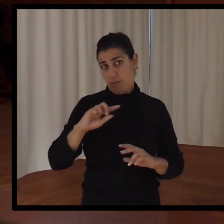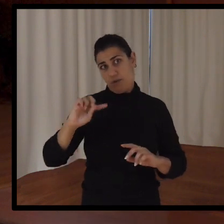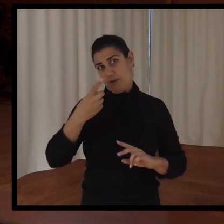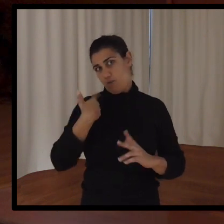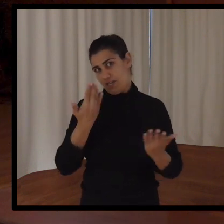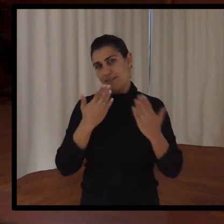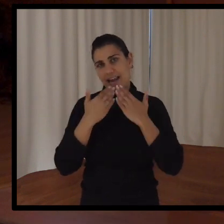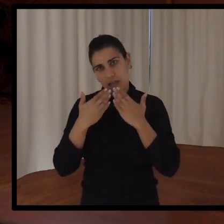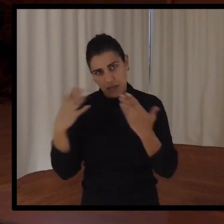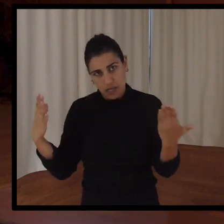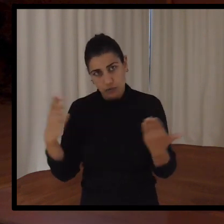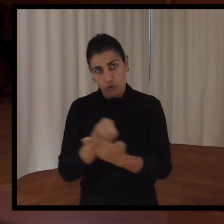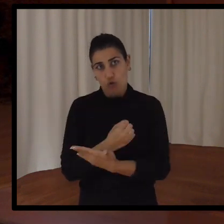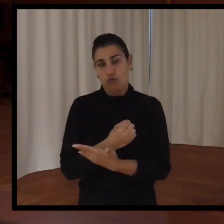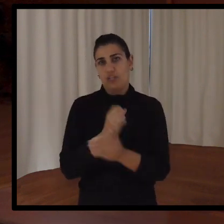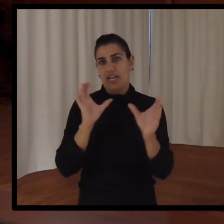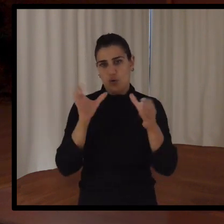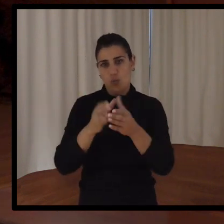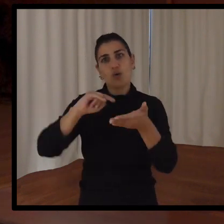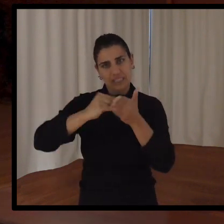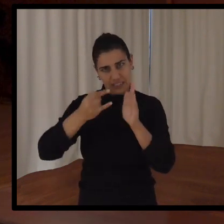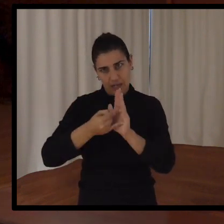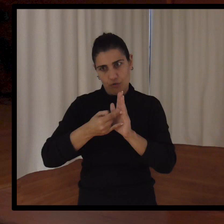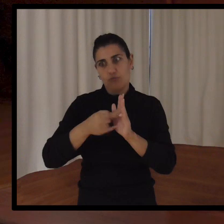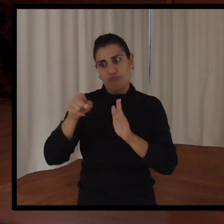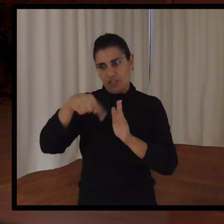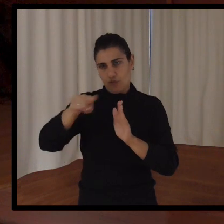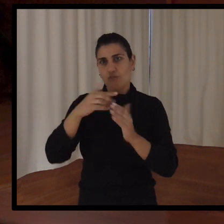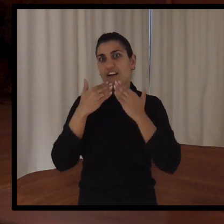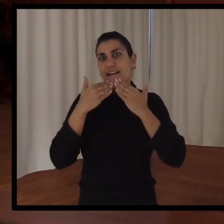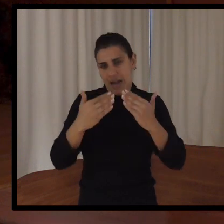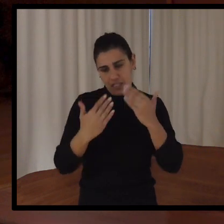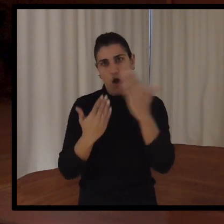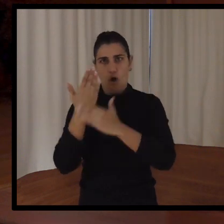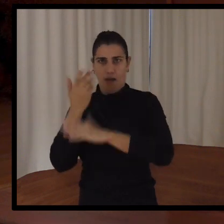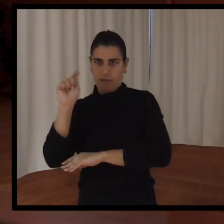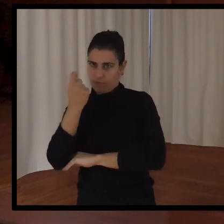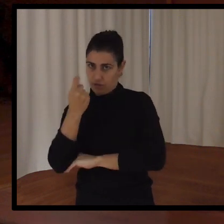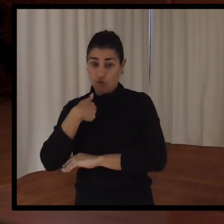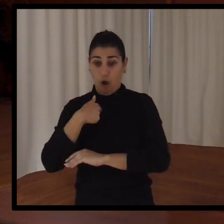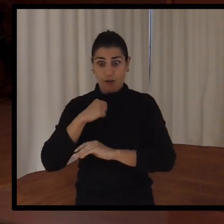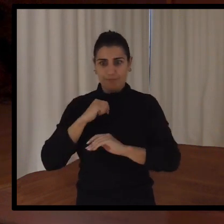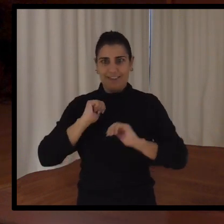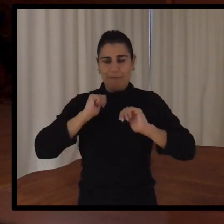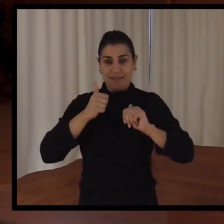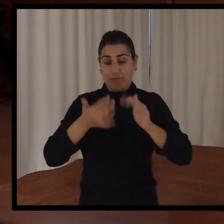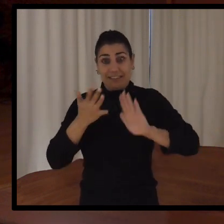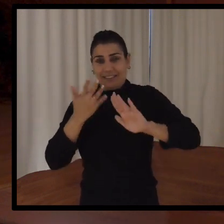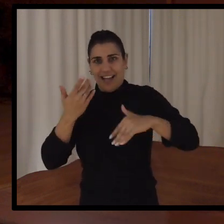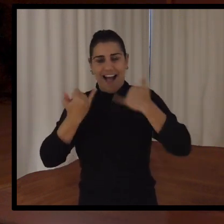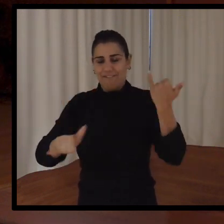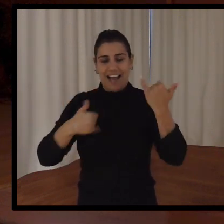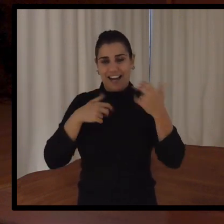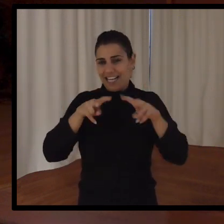gracias a todos los compañeros y compañeras del equipo técnico que han hecho posible estas jornadas. Como quería empezar rápido, no he dicho nada al inicio,